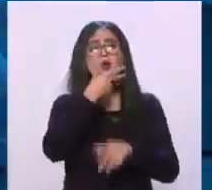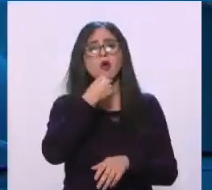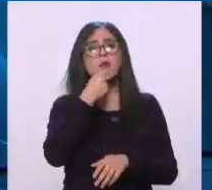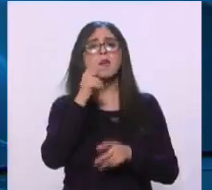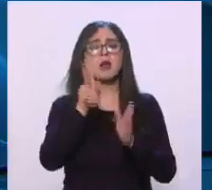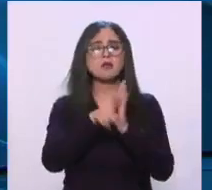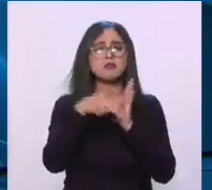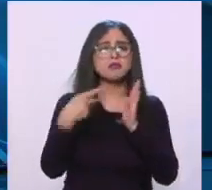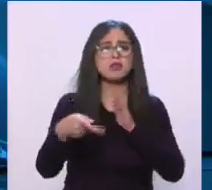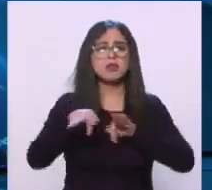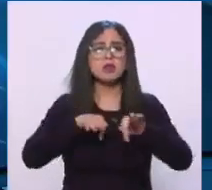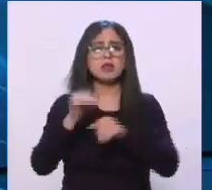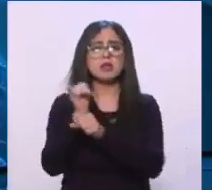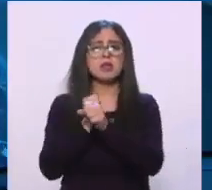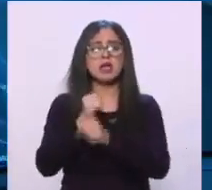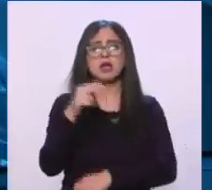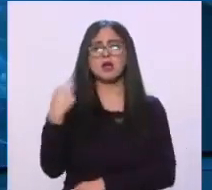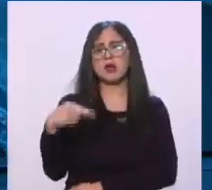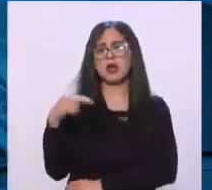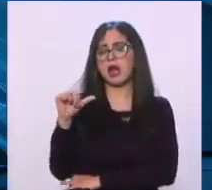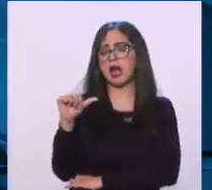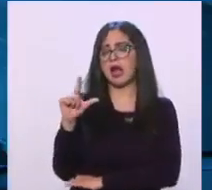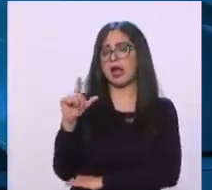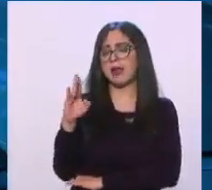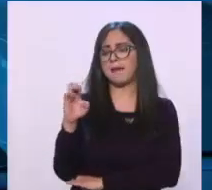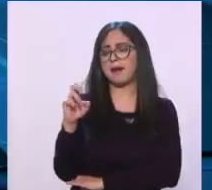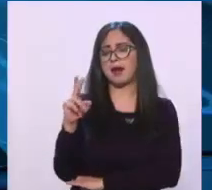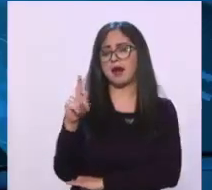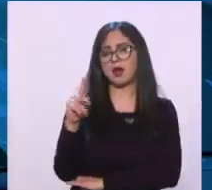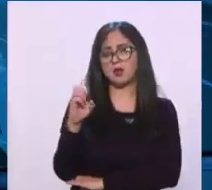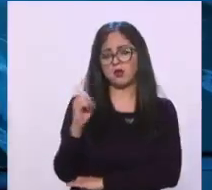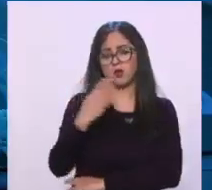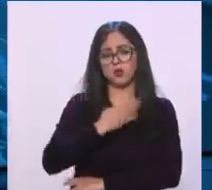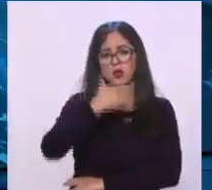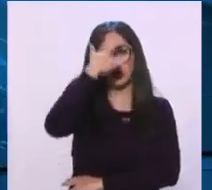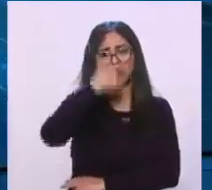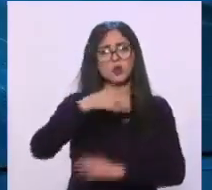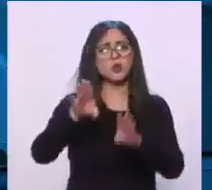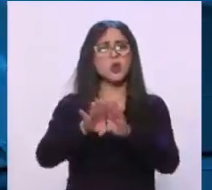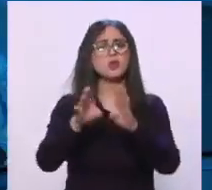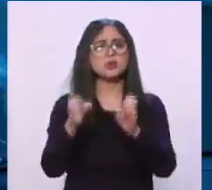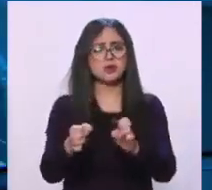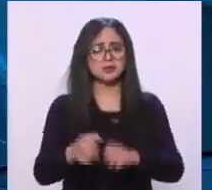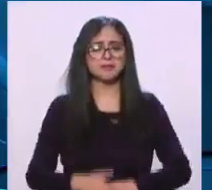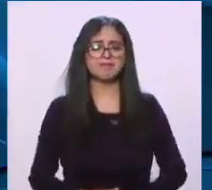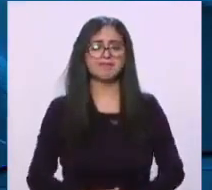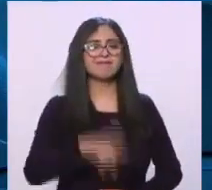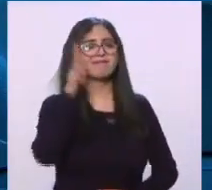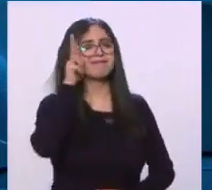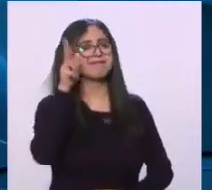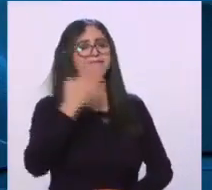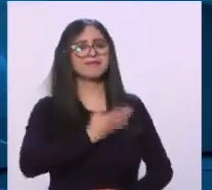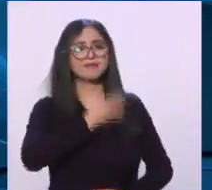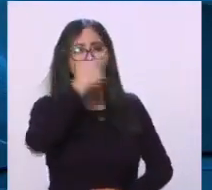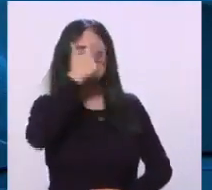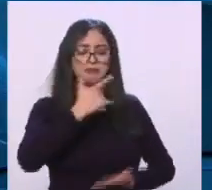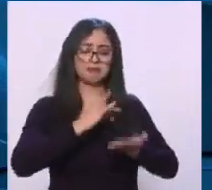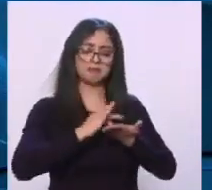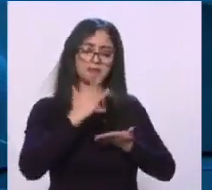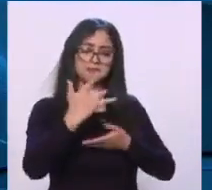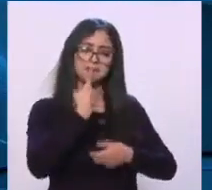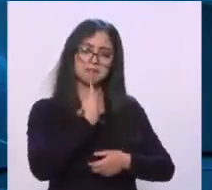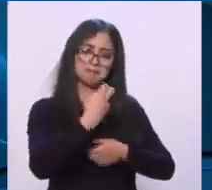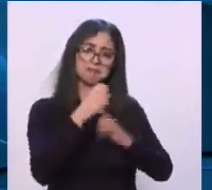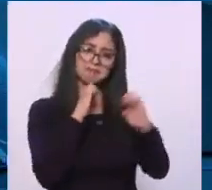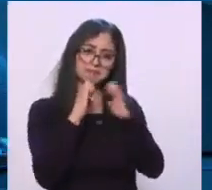investigador Alberto Escorcia. ¿Cómo estás Alberto? Muy buenas noches, ¿cómo te va? Muy bien, buenas noches, gracias por la invitación. Oye Alberto, pues un